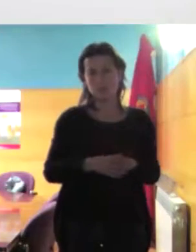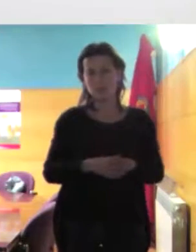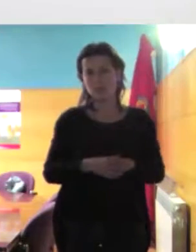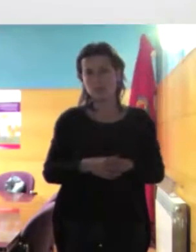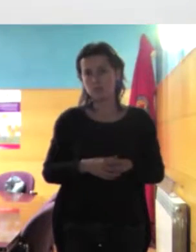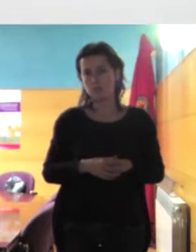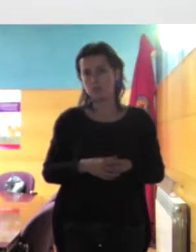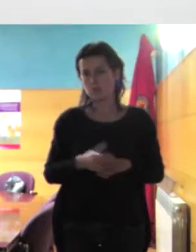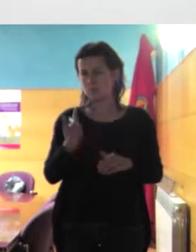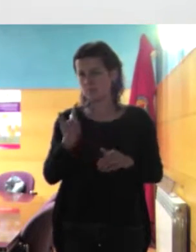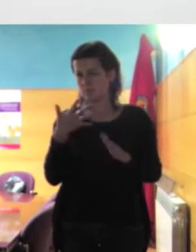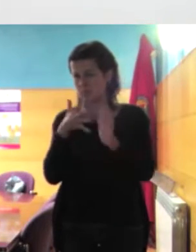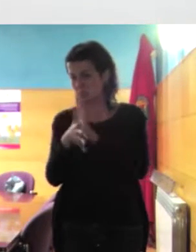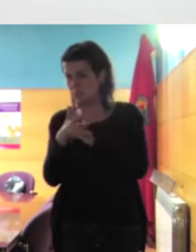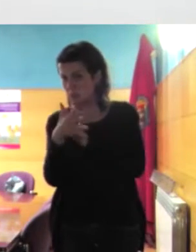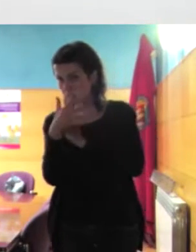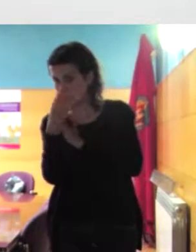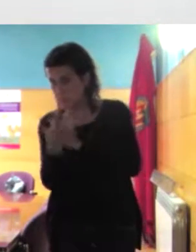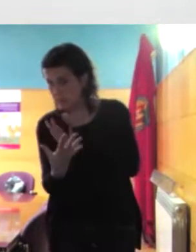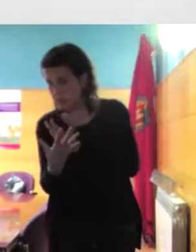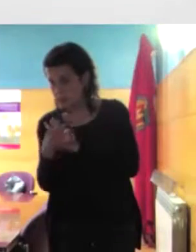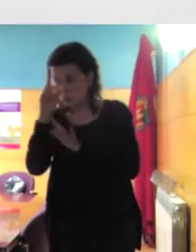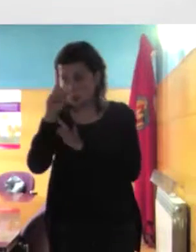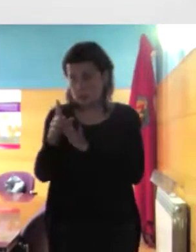no sé si me he explicado no sé si era eso lo que